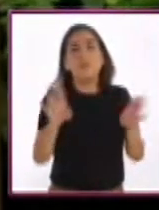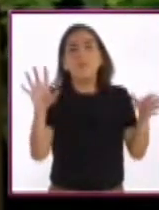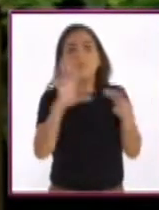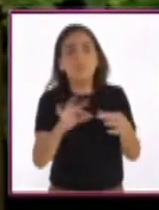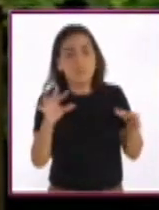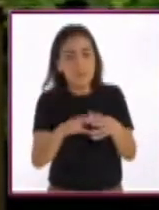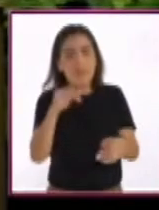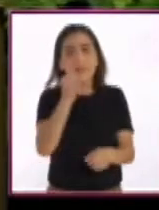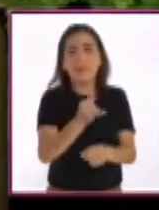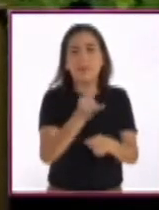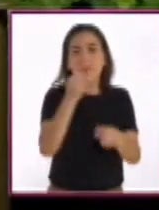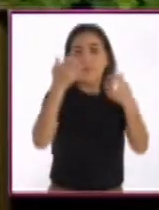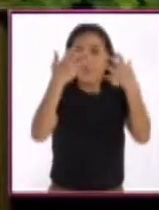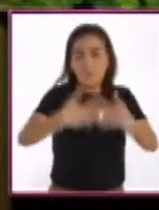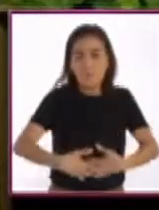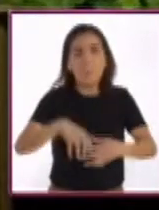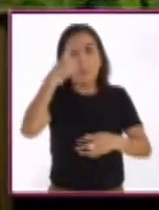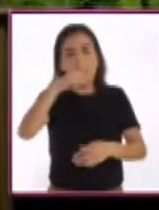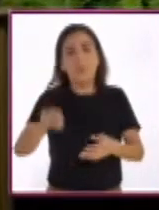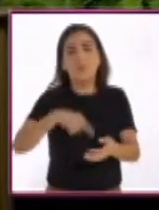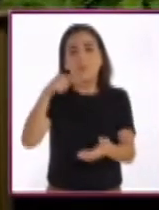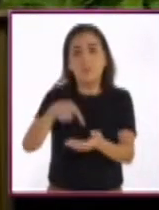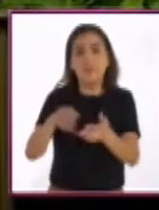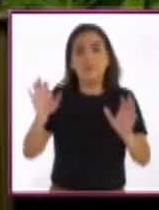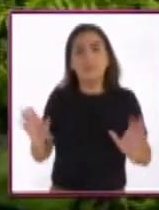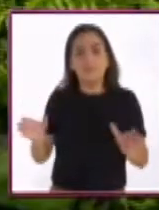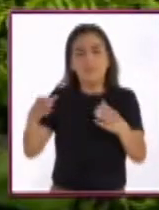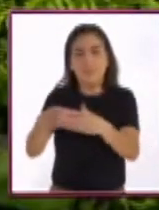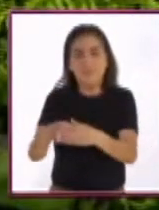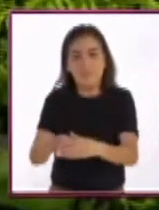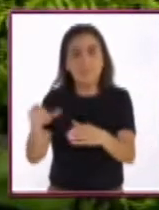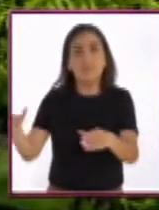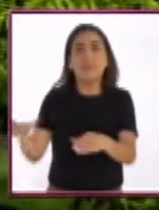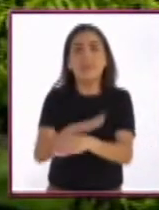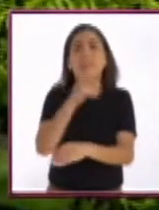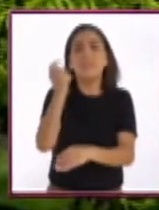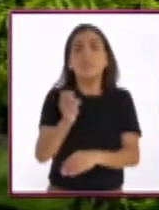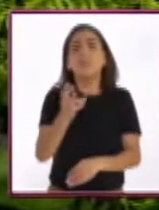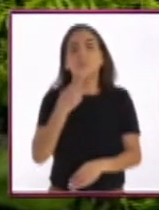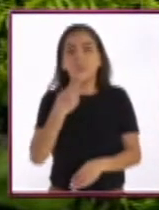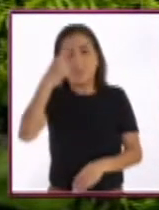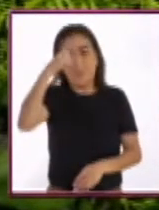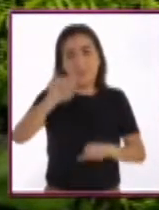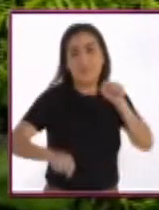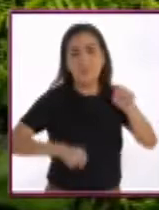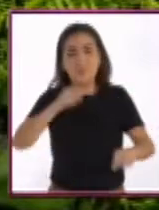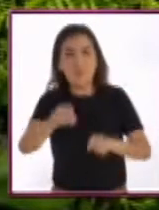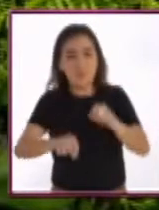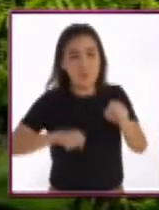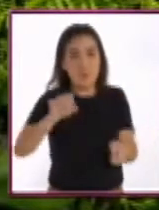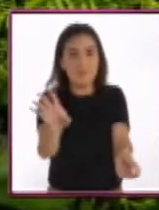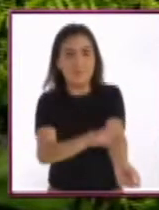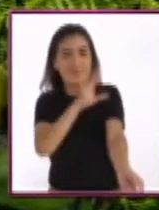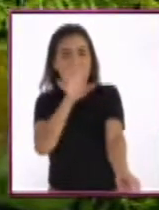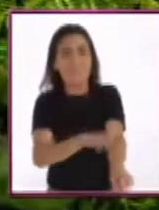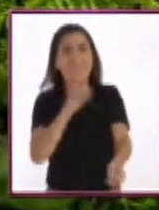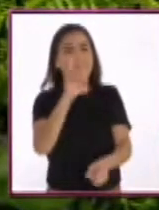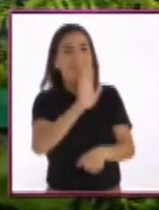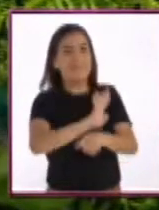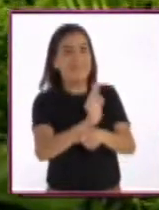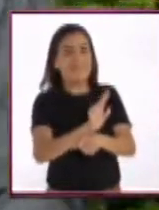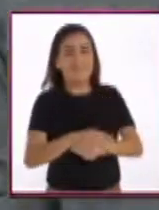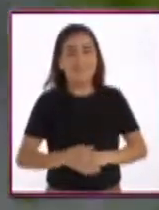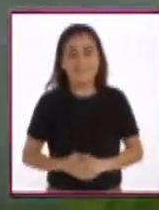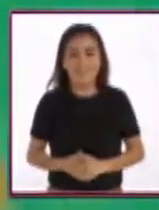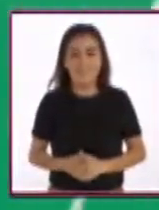Cinemóvil Toto lleva funciones gratuitas a comunidades que no tienen acceso al cine. Además, utiliza bicicletas para operar con energía